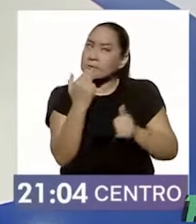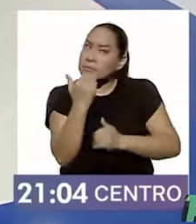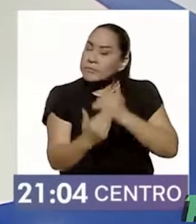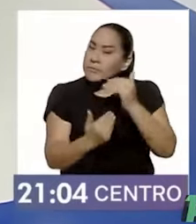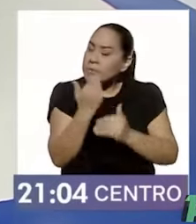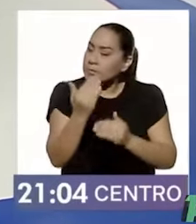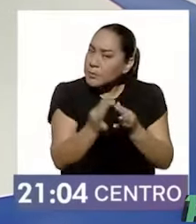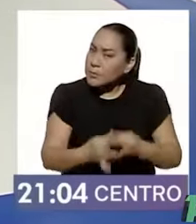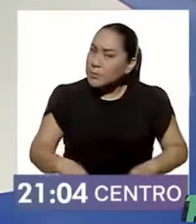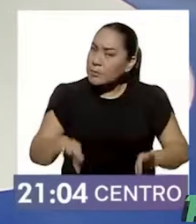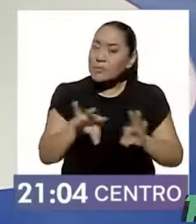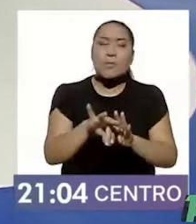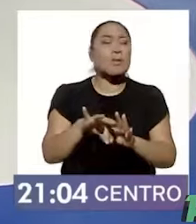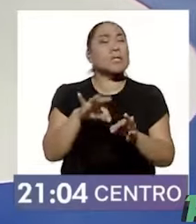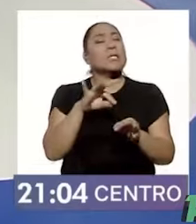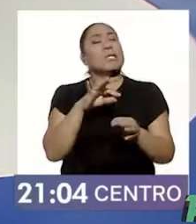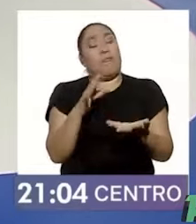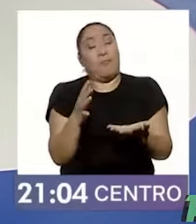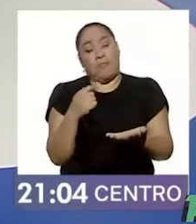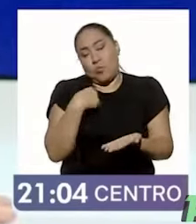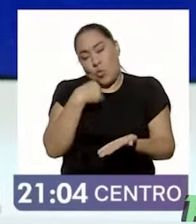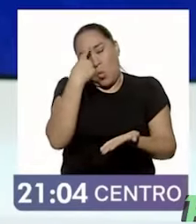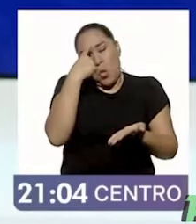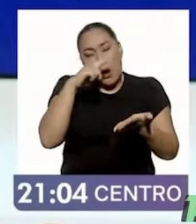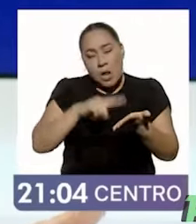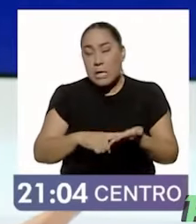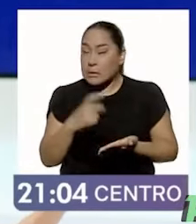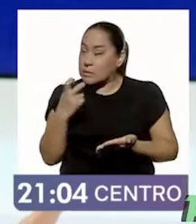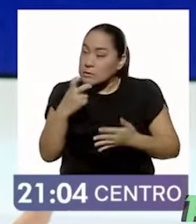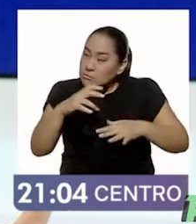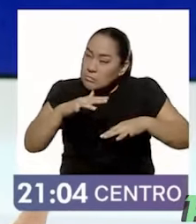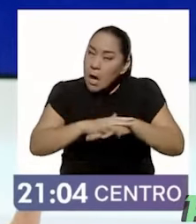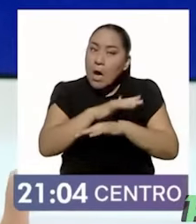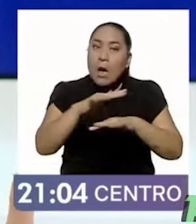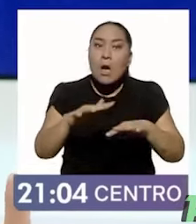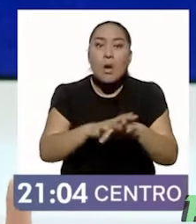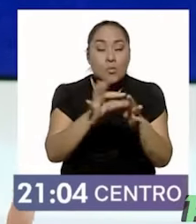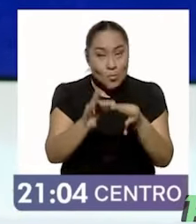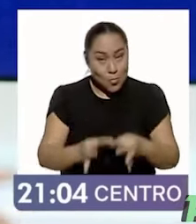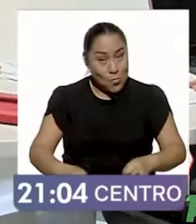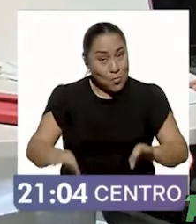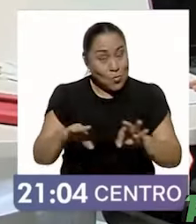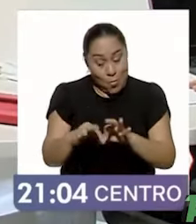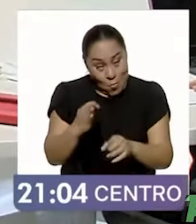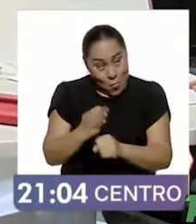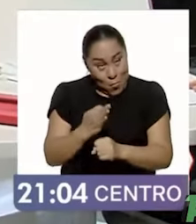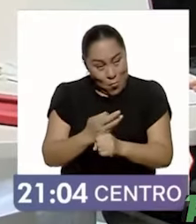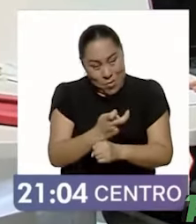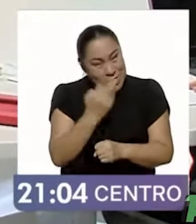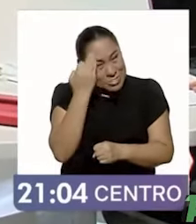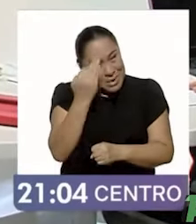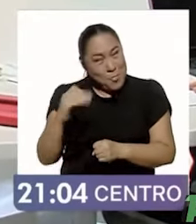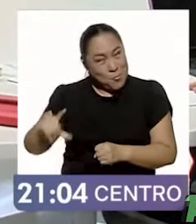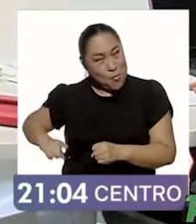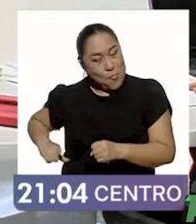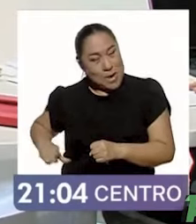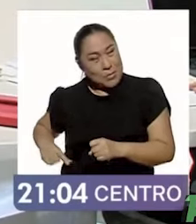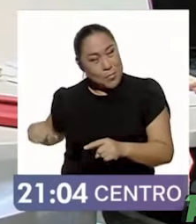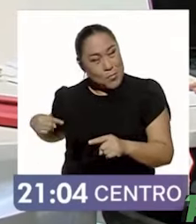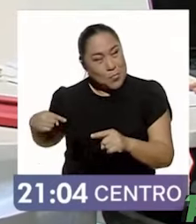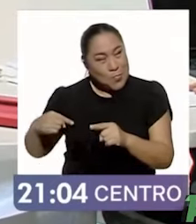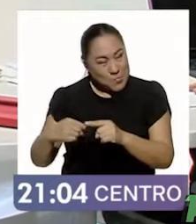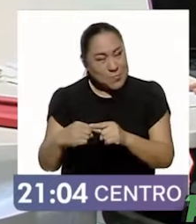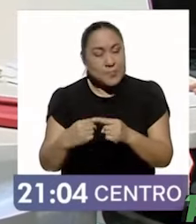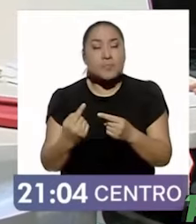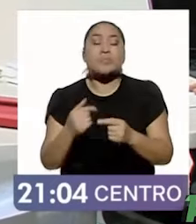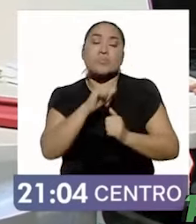Digo, habrá, ¿no? El caso tal, el caso... Pero yo creo que ese fue un cambio muy importante en este sexenio que, por eso digo, es estructural porque